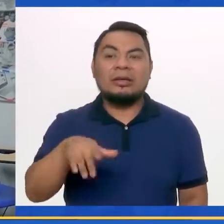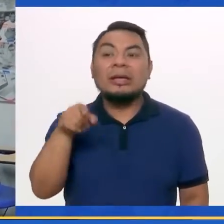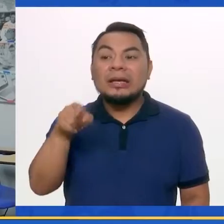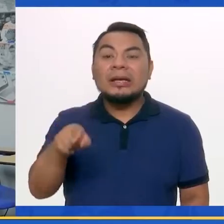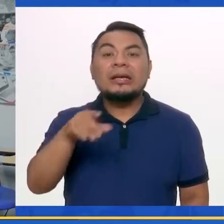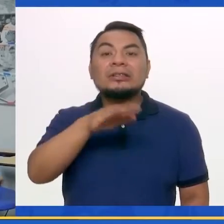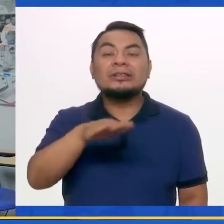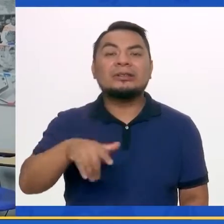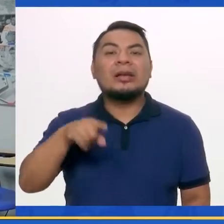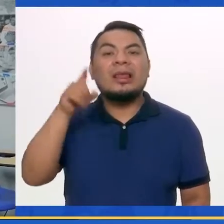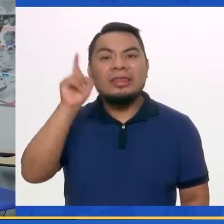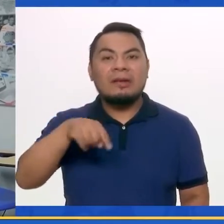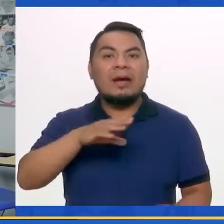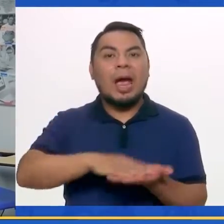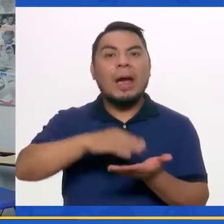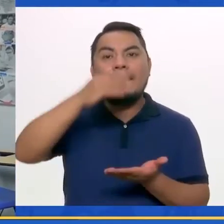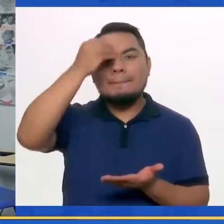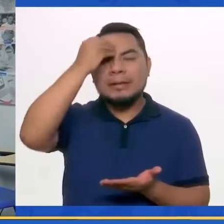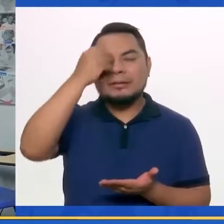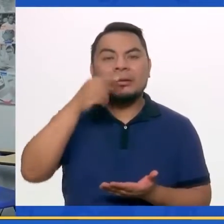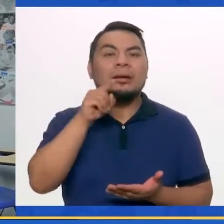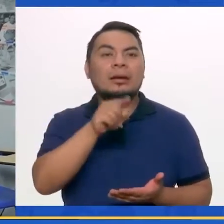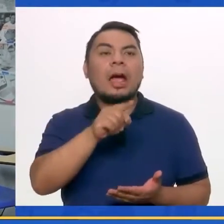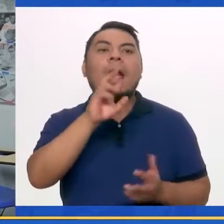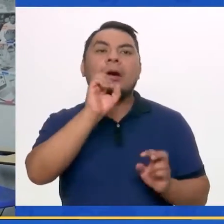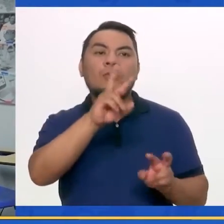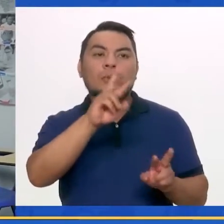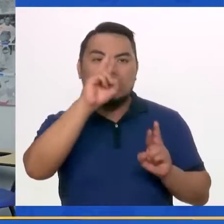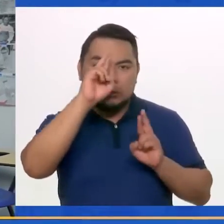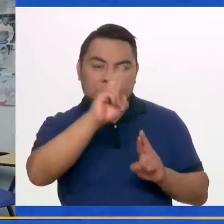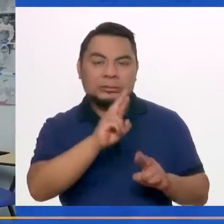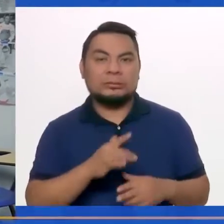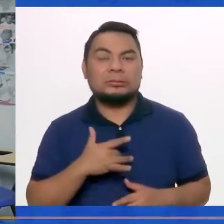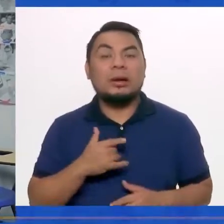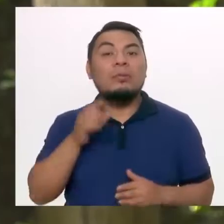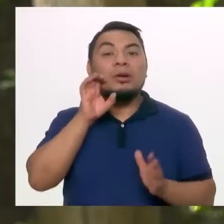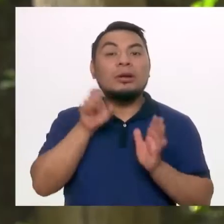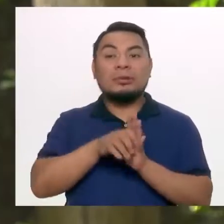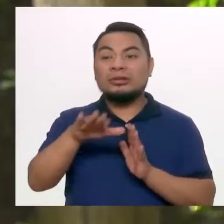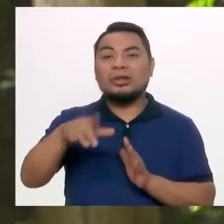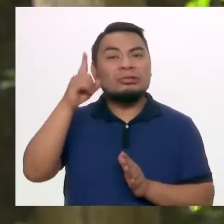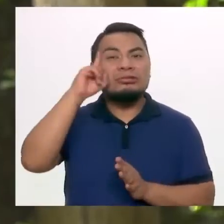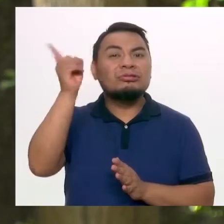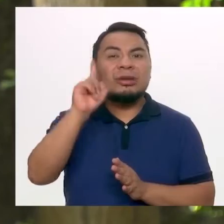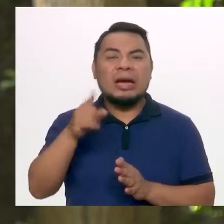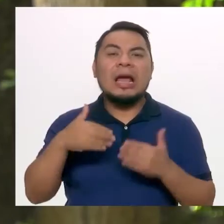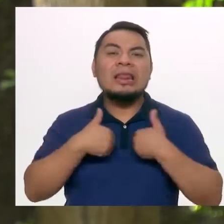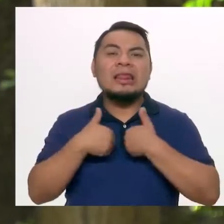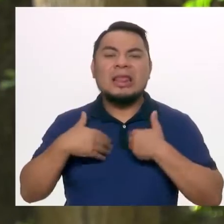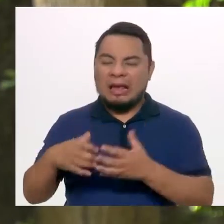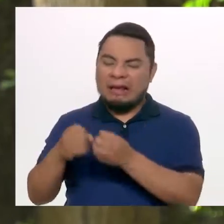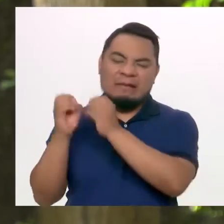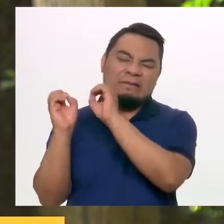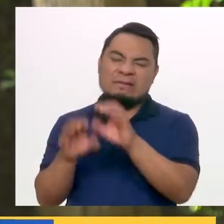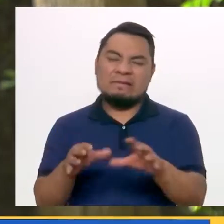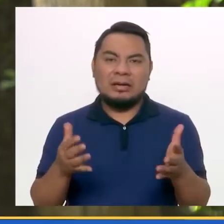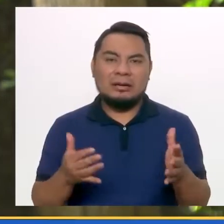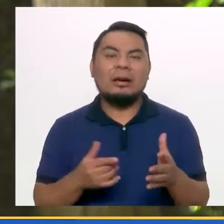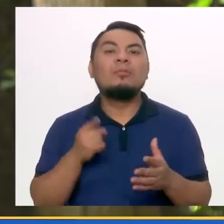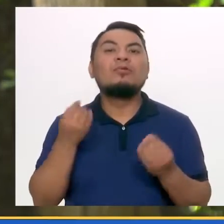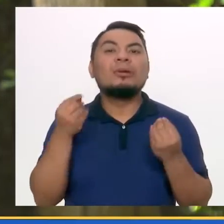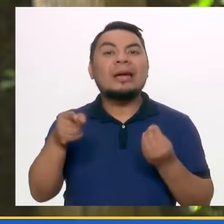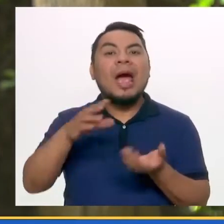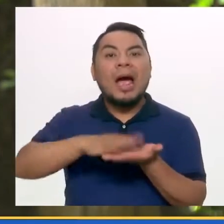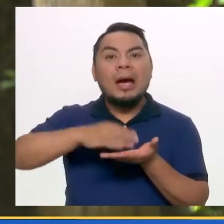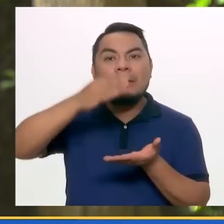a ser empático, le cuesta, por eso tenemos niños que cogen un animalito y lo chancan, porque tienen que aprender ese